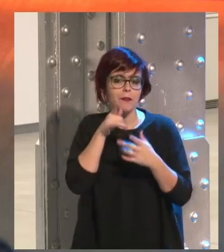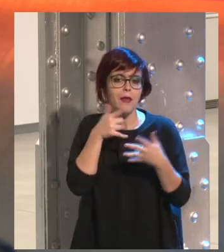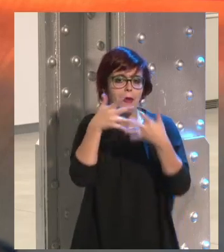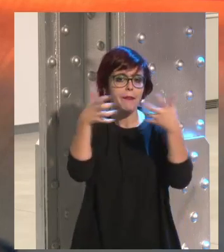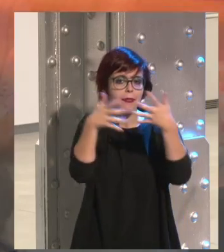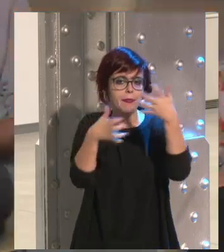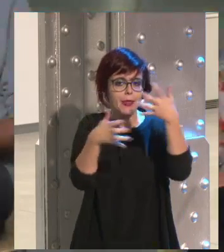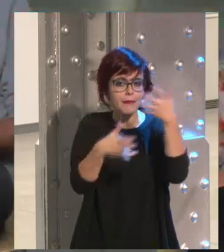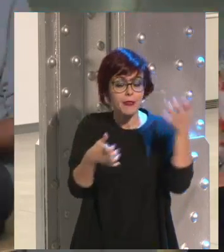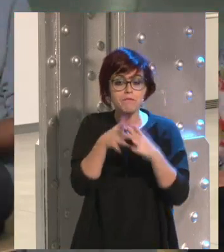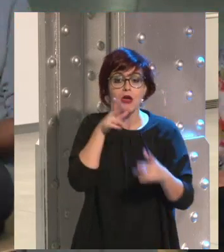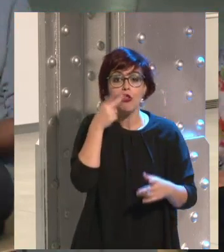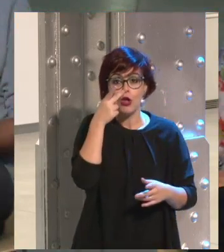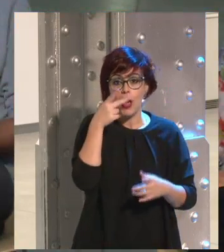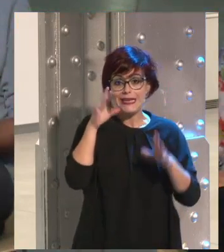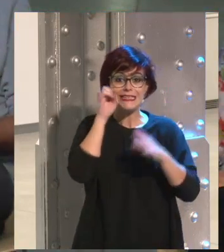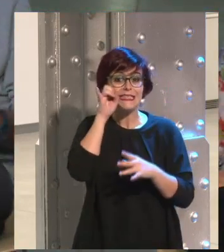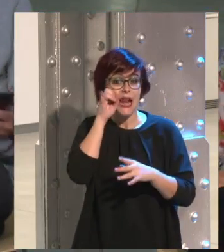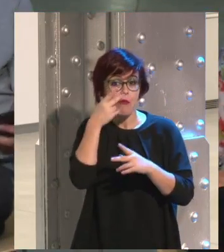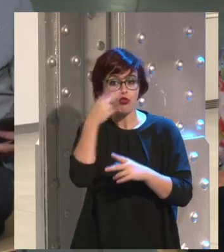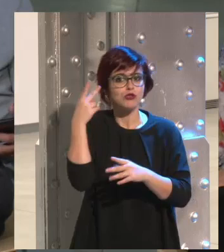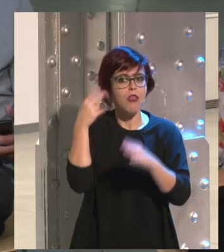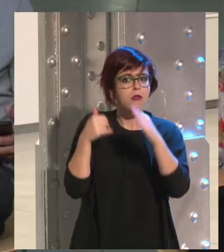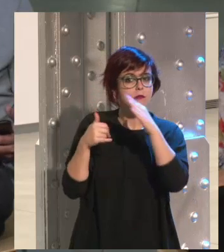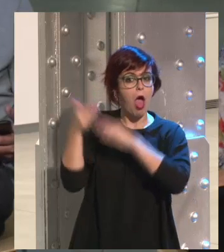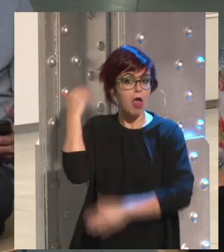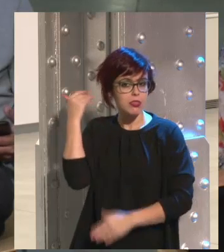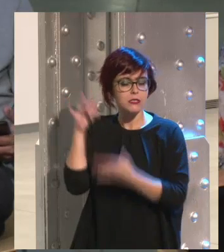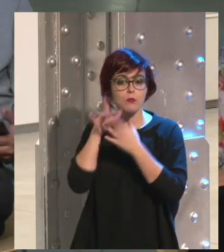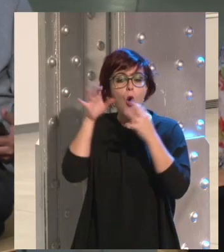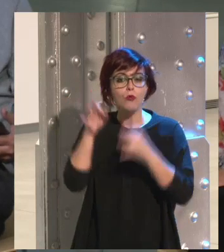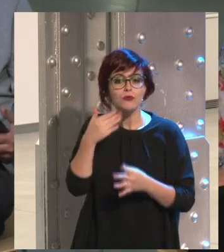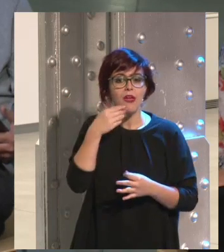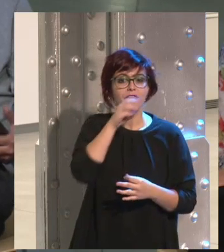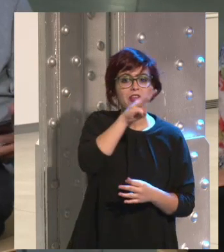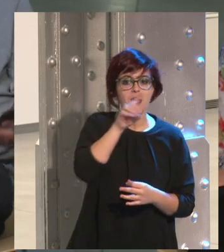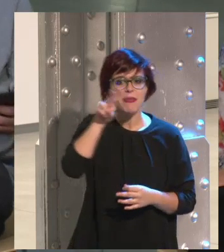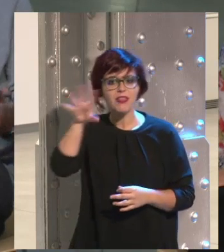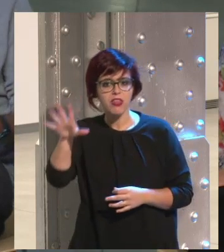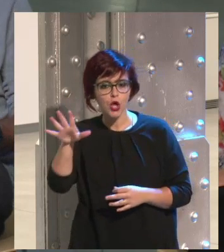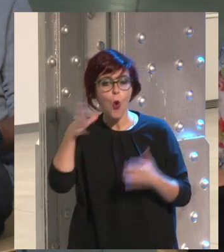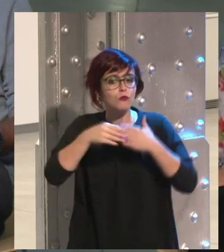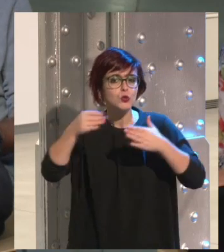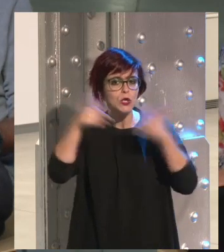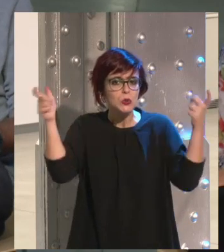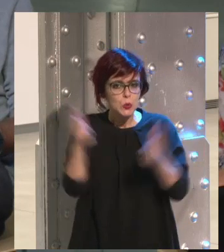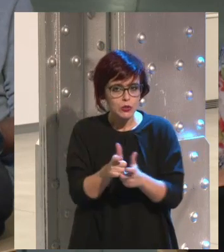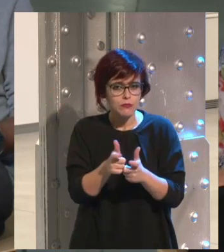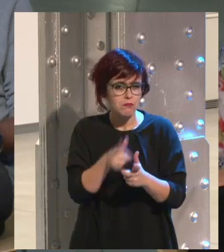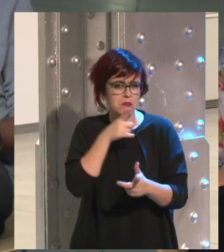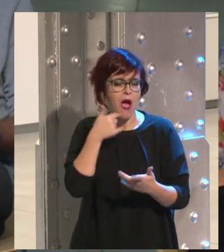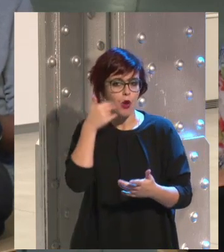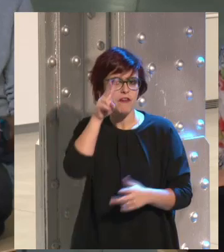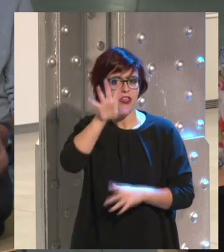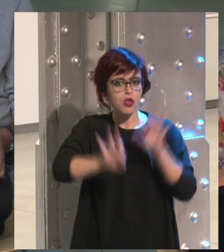últimos años antes de la compra de Instagram, Facebook se dio cuenta que los 13 a 25 años estaban cayendo un 20%, creo recordar o algo